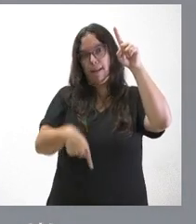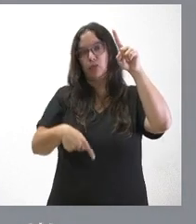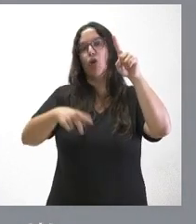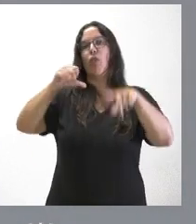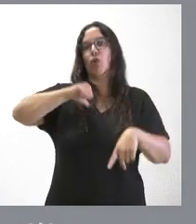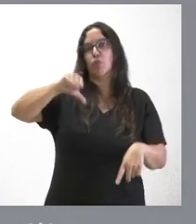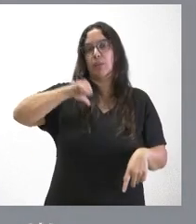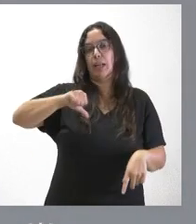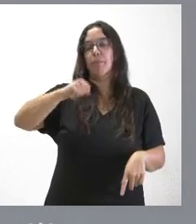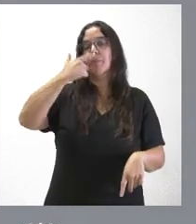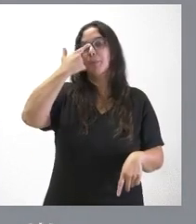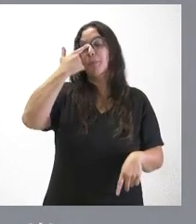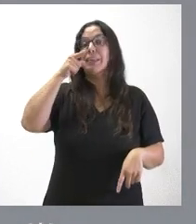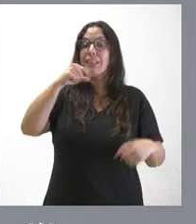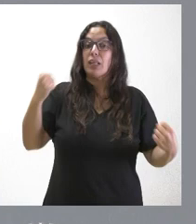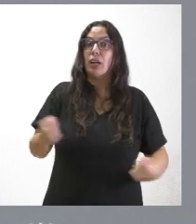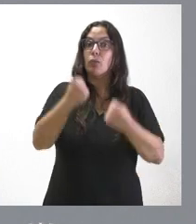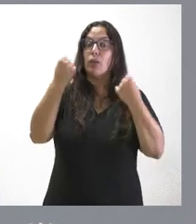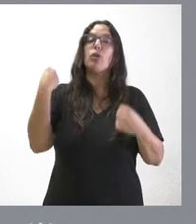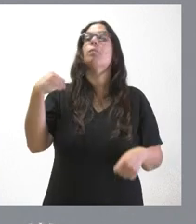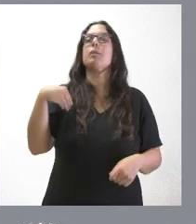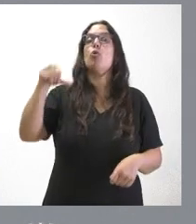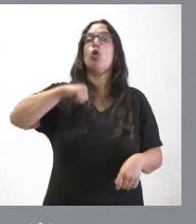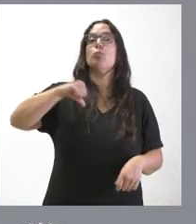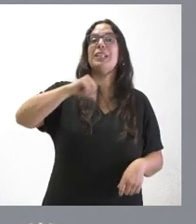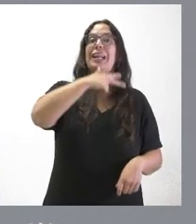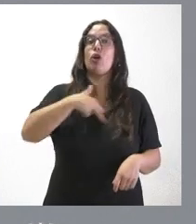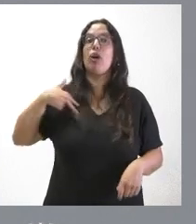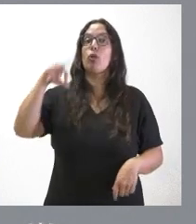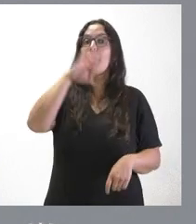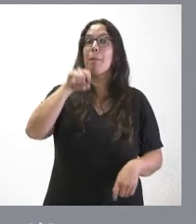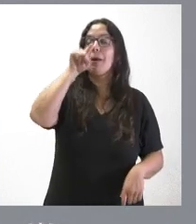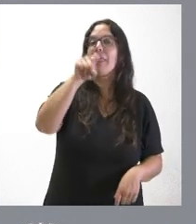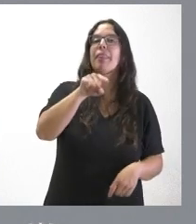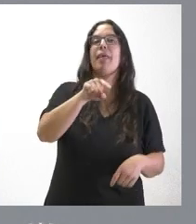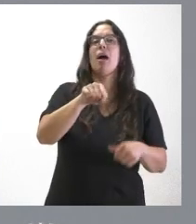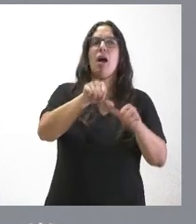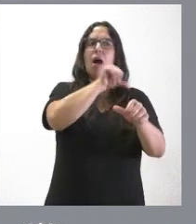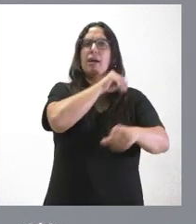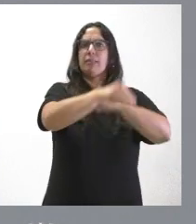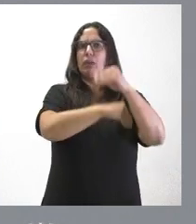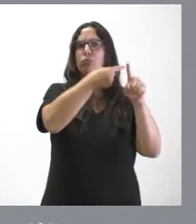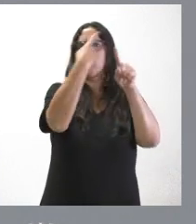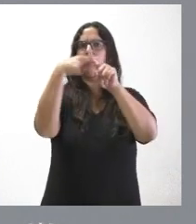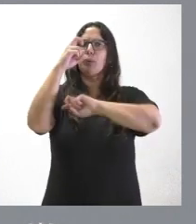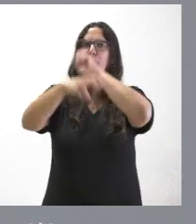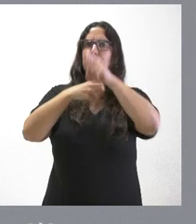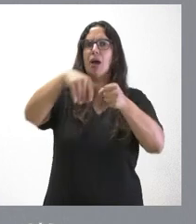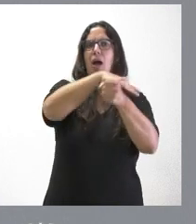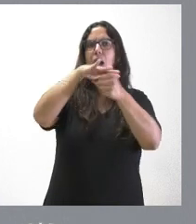hospitalización. Y estas actuaciones en el Hospital Río Carrión de Palencia se unen a otras actuaciones que se vienen realizando en otras áreas